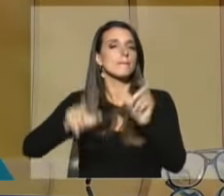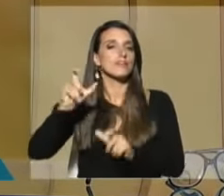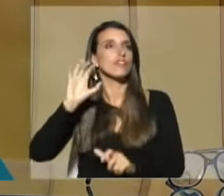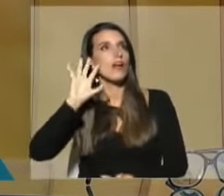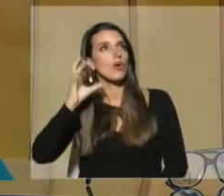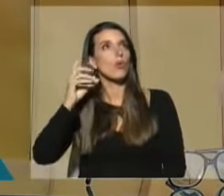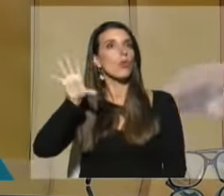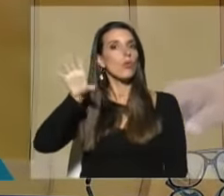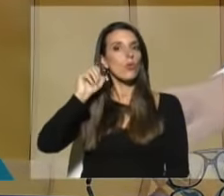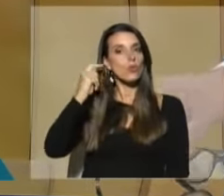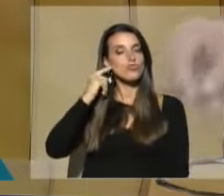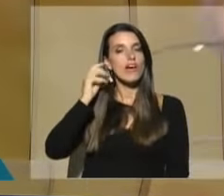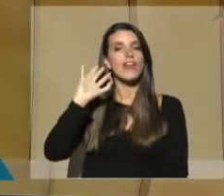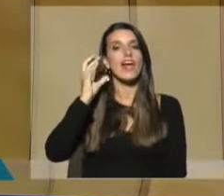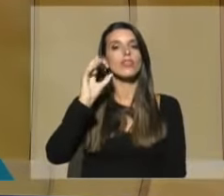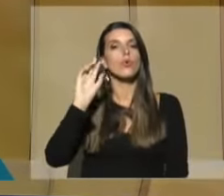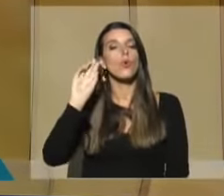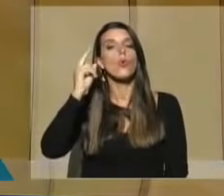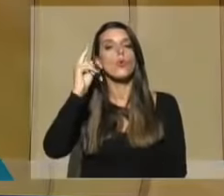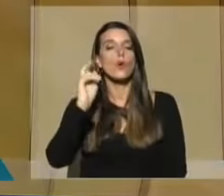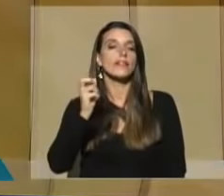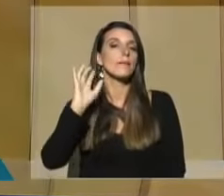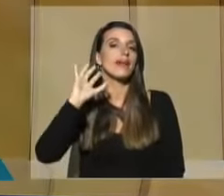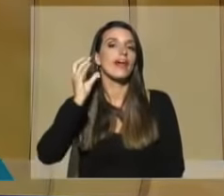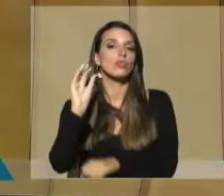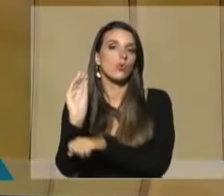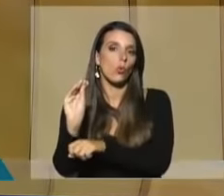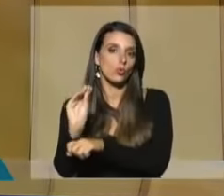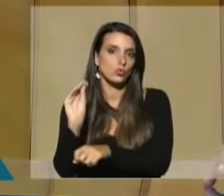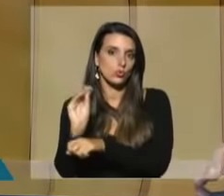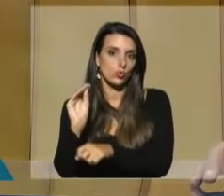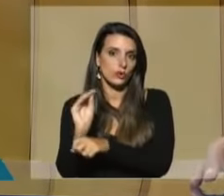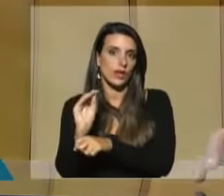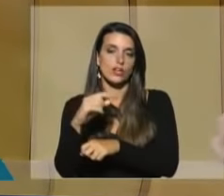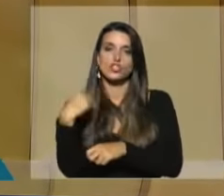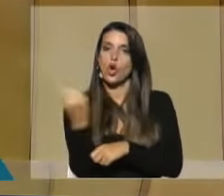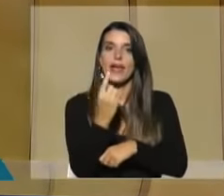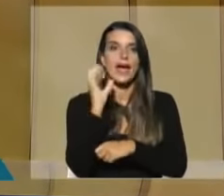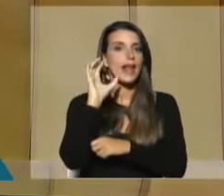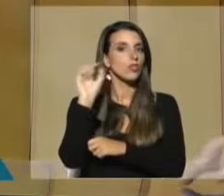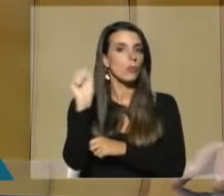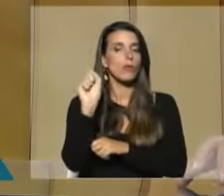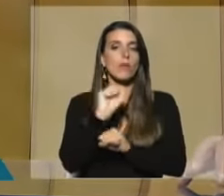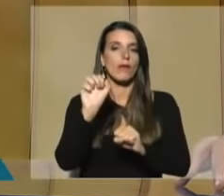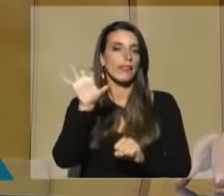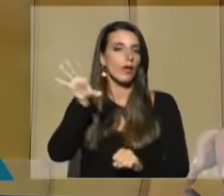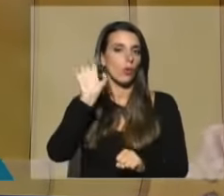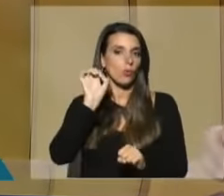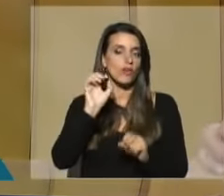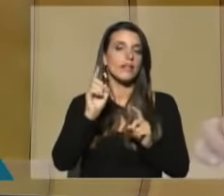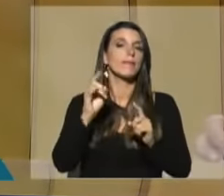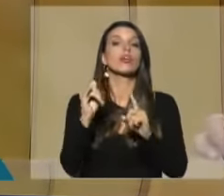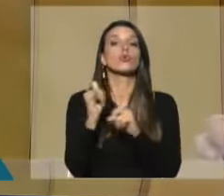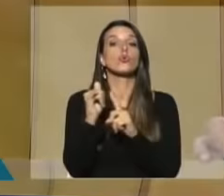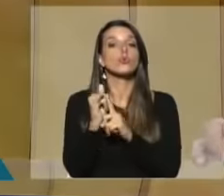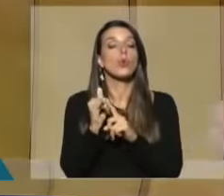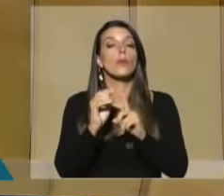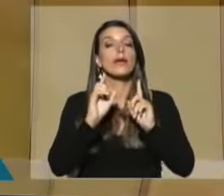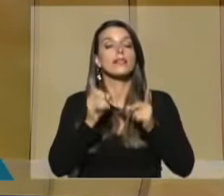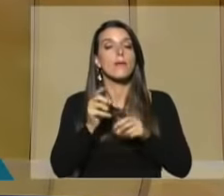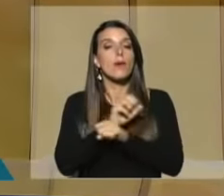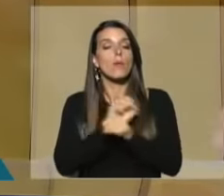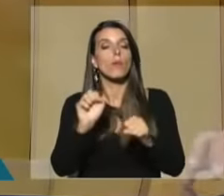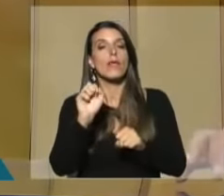sintonizando Radio Uruguay y Radio Cultura, estamos en todas las radios públicas del país. Estamos en YouTube y estamos